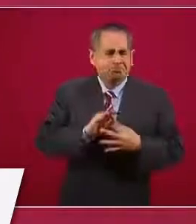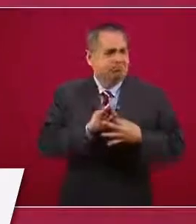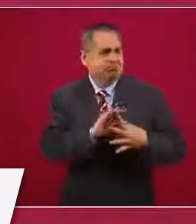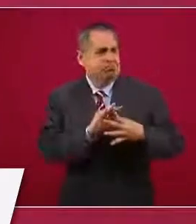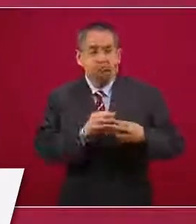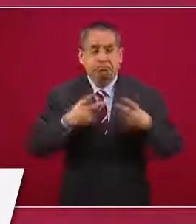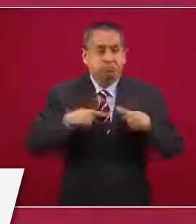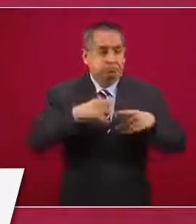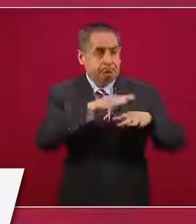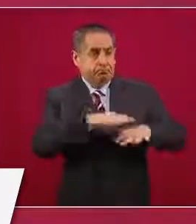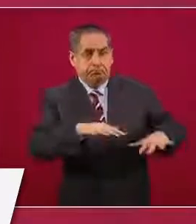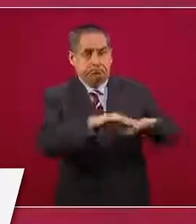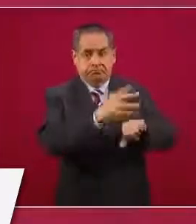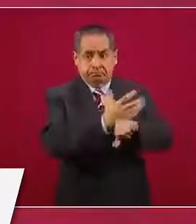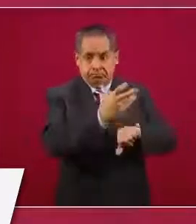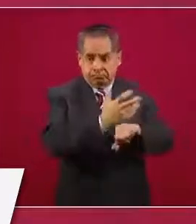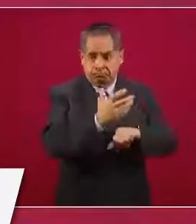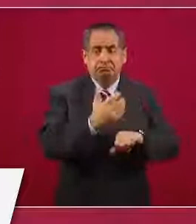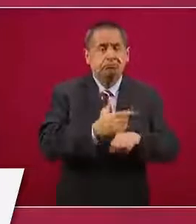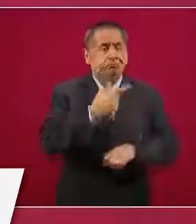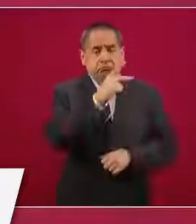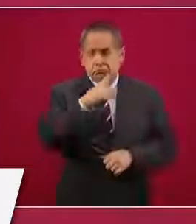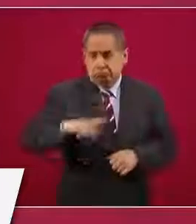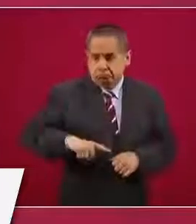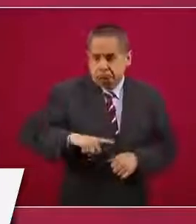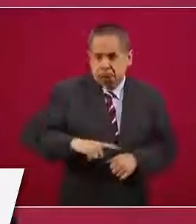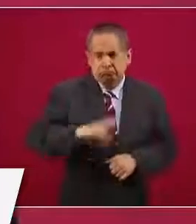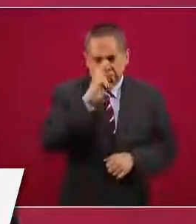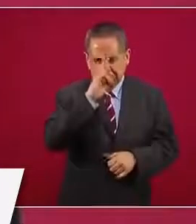pueblo y con el gobierno de Estados Unidos.